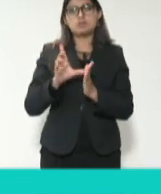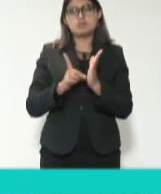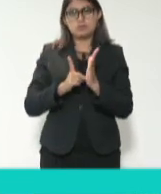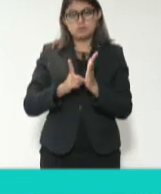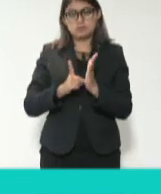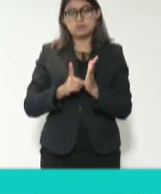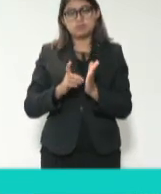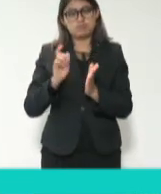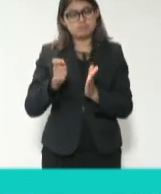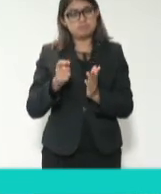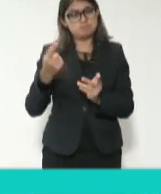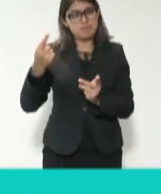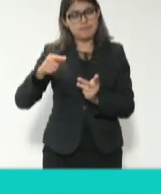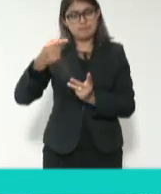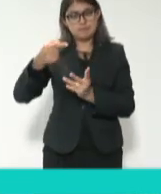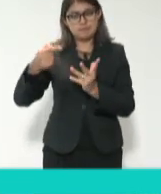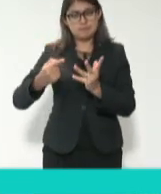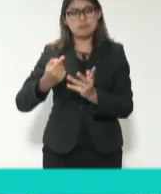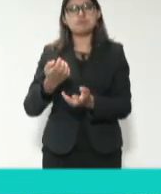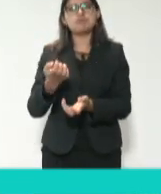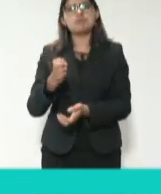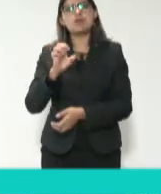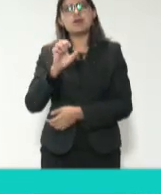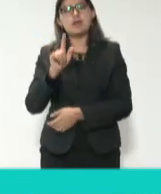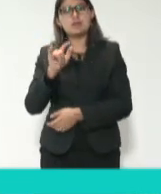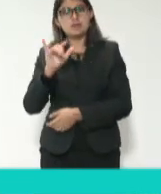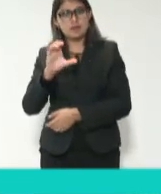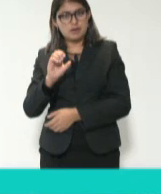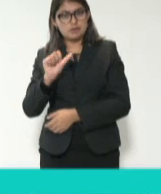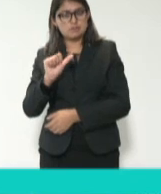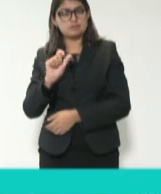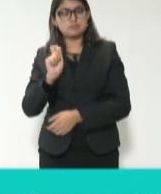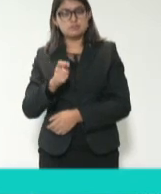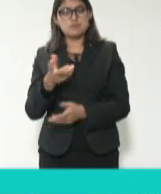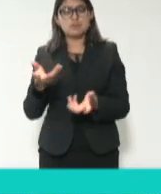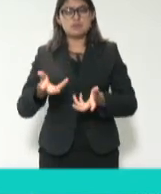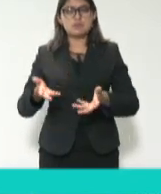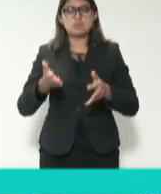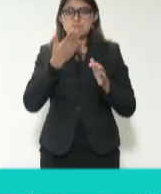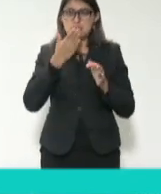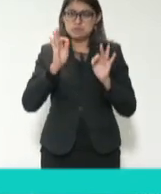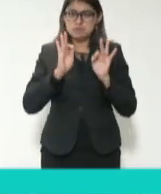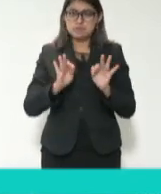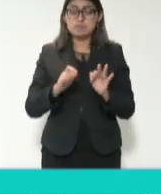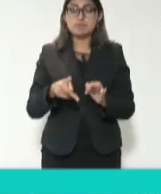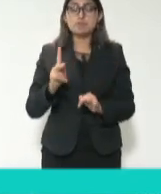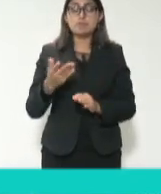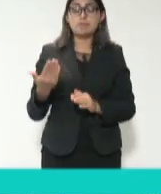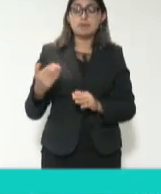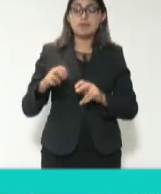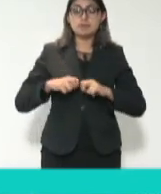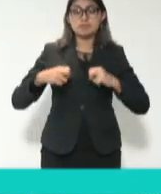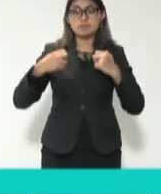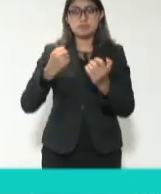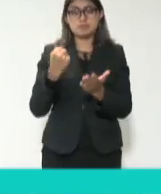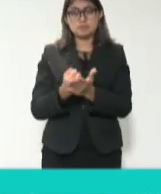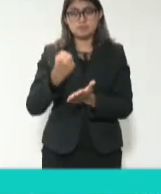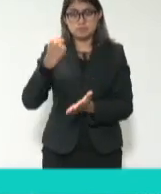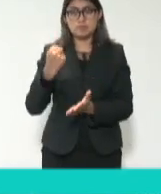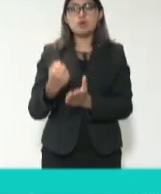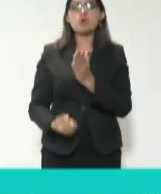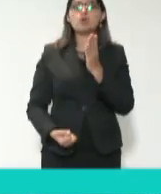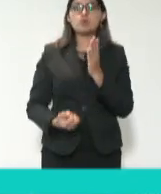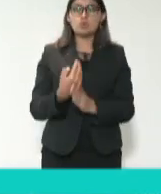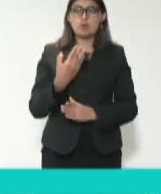en este mes pasado, el Pleno aprobó una actualización de dicho